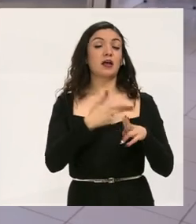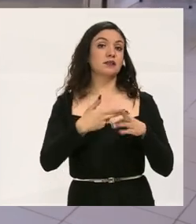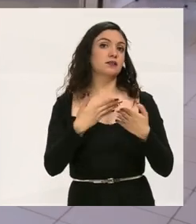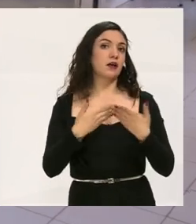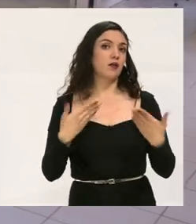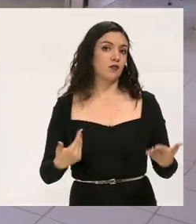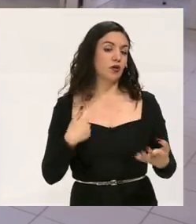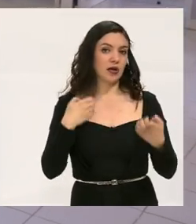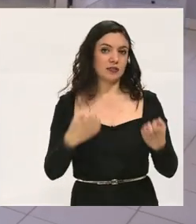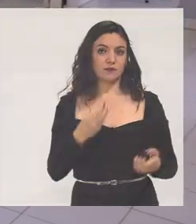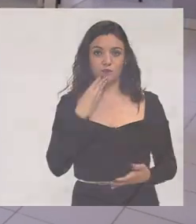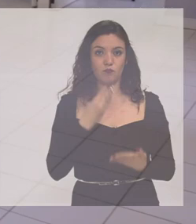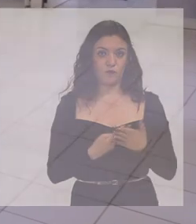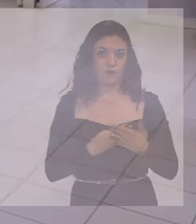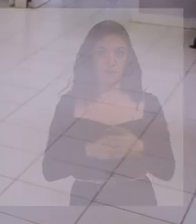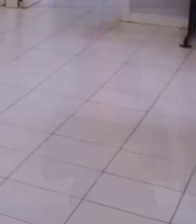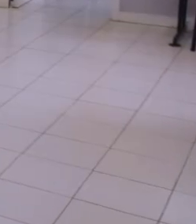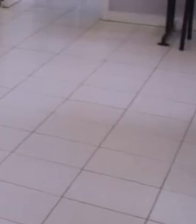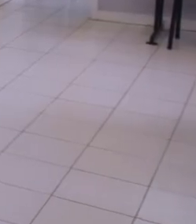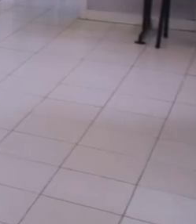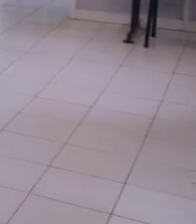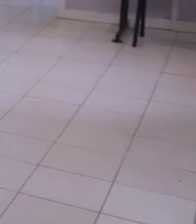Y hasta ahorita estamos muy bien.